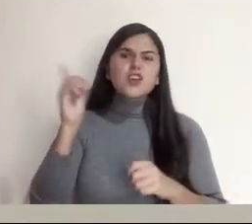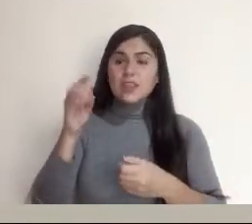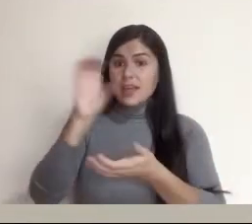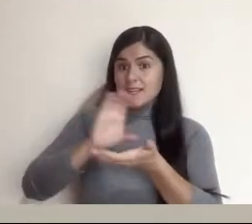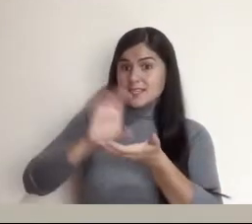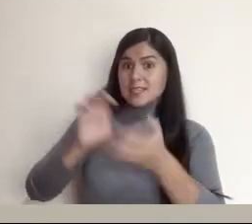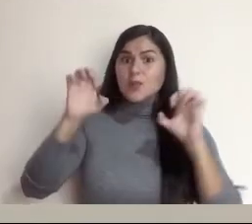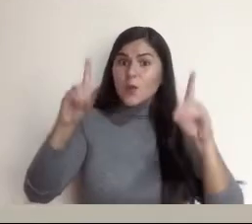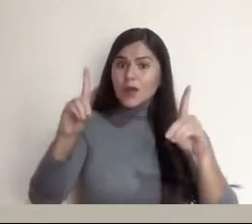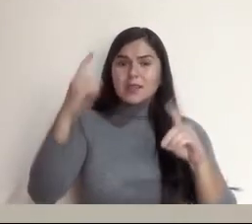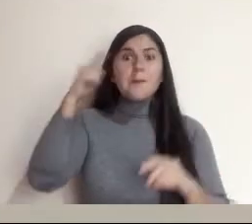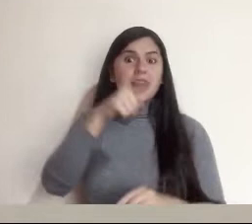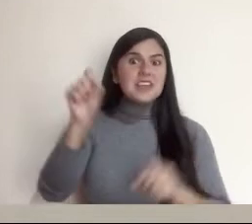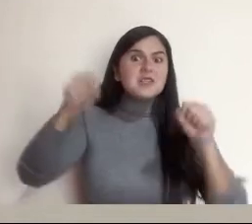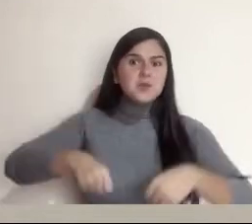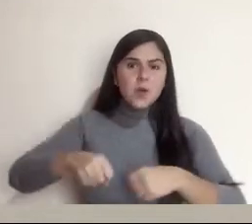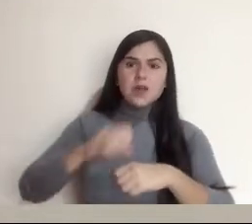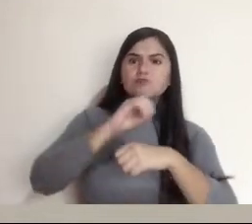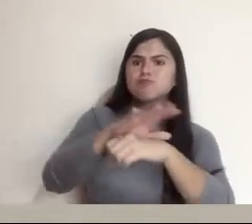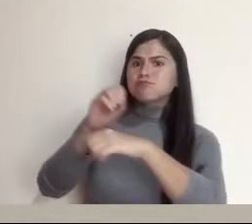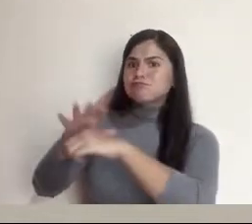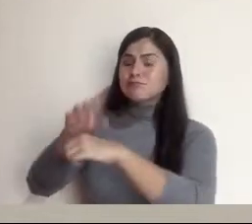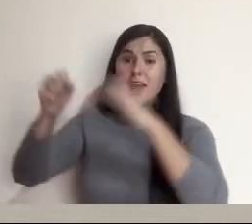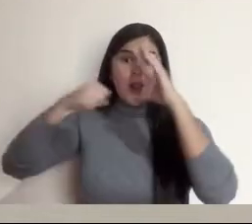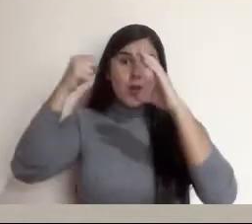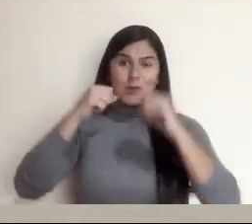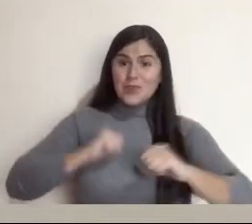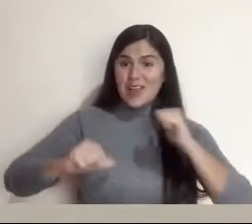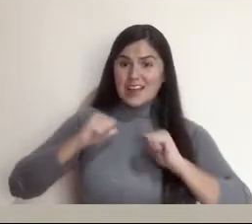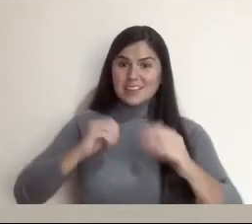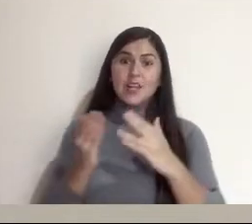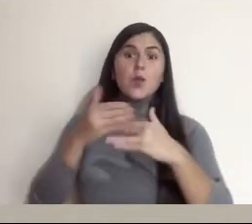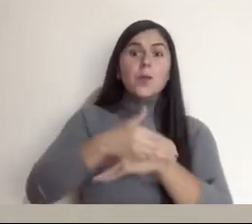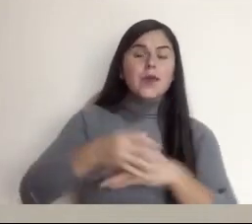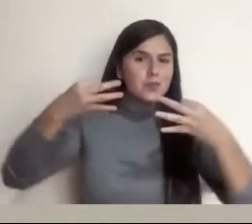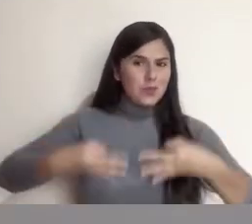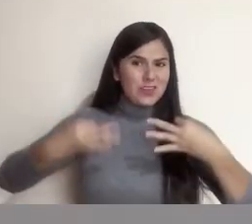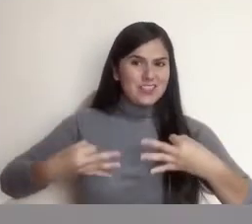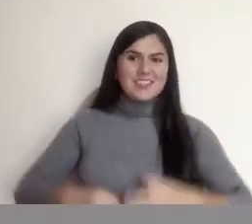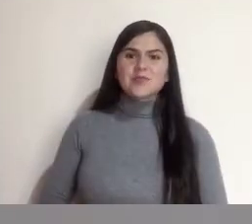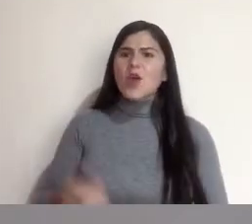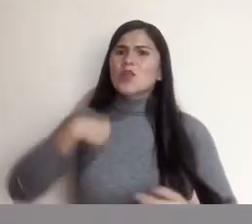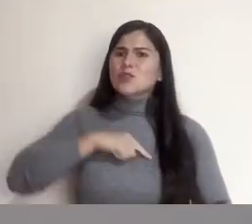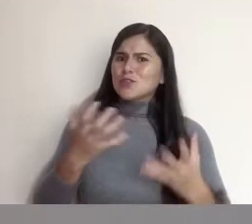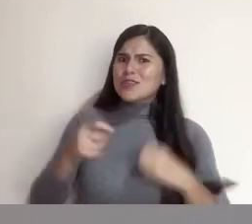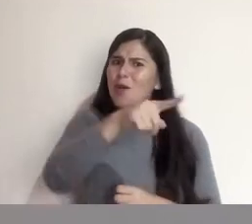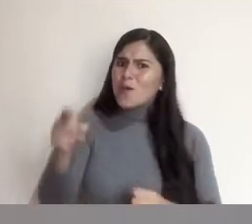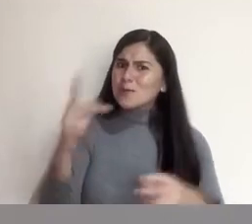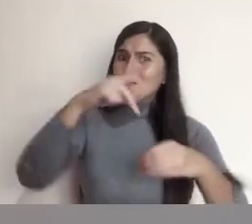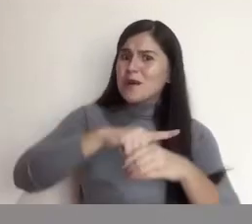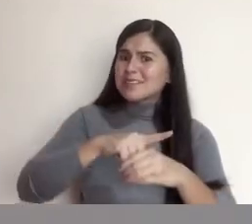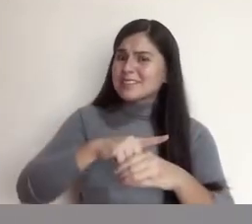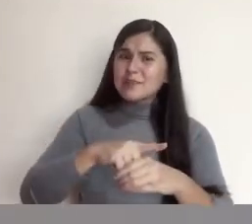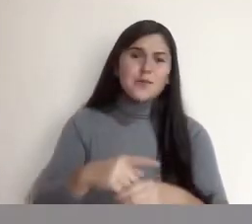Educativo, para que ellas puedan difundir las obras artísticas en los medios oficiales. Les animamos a dejar